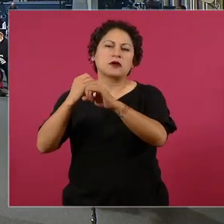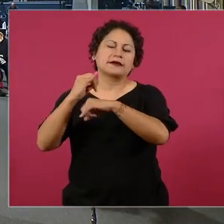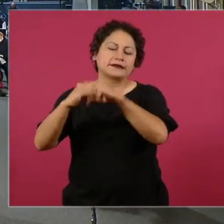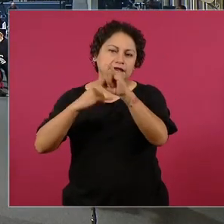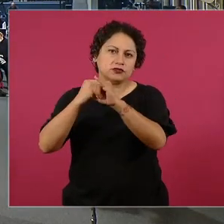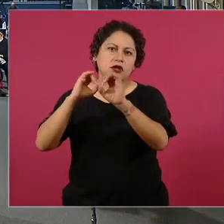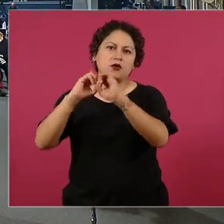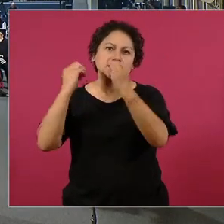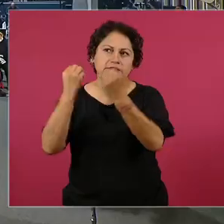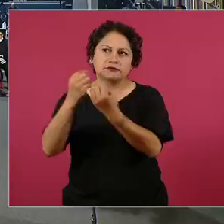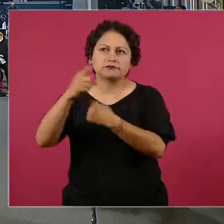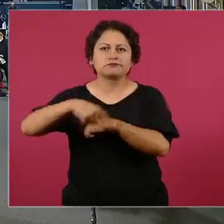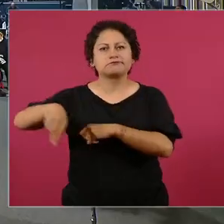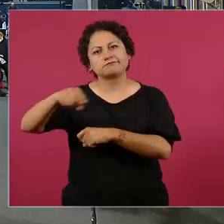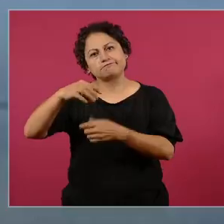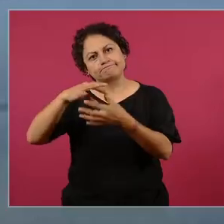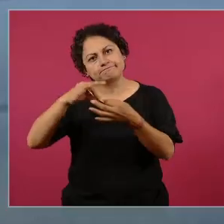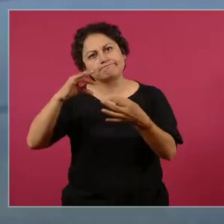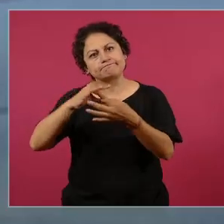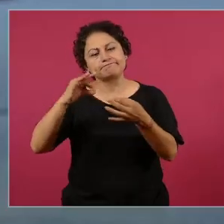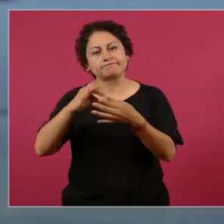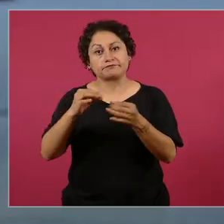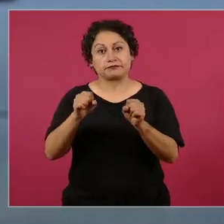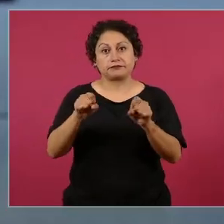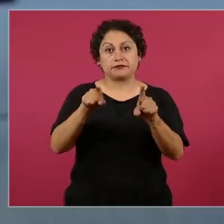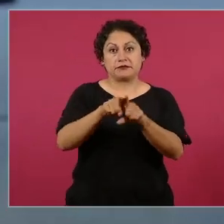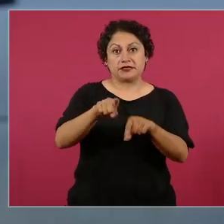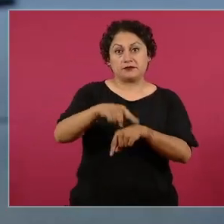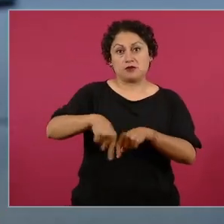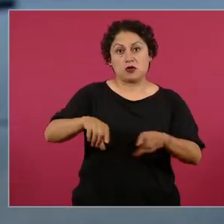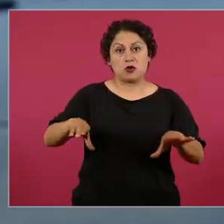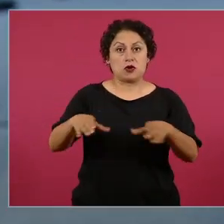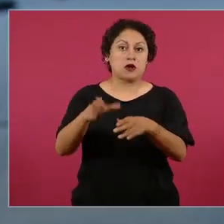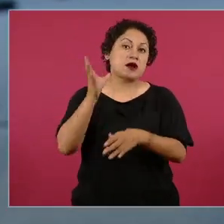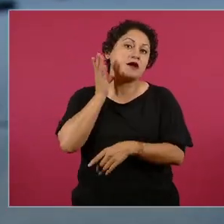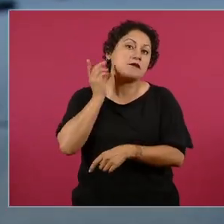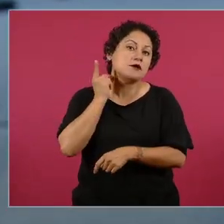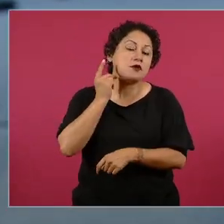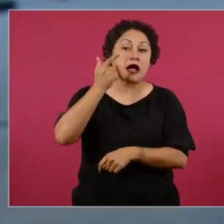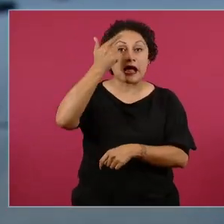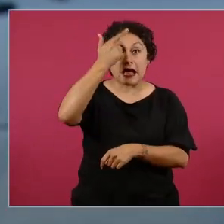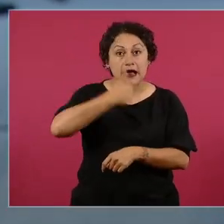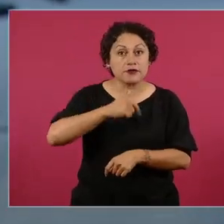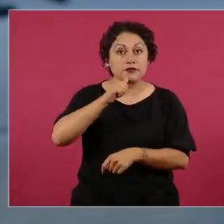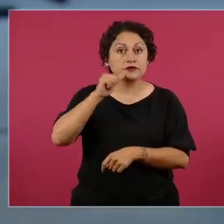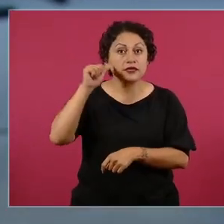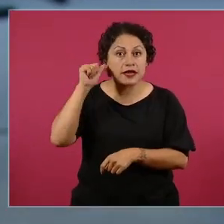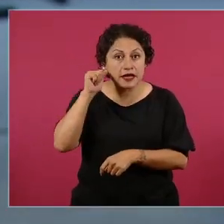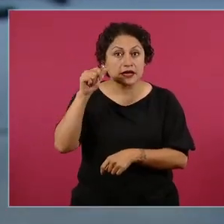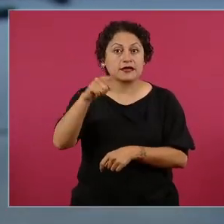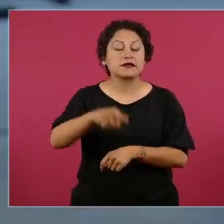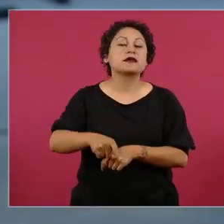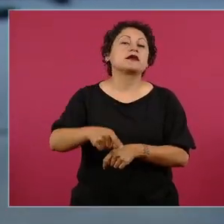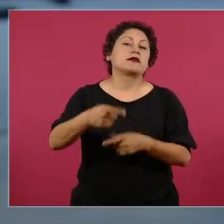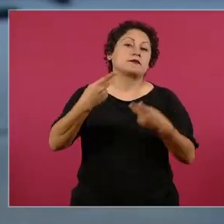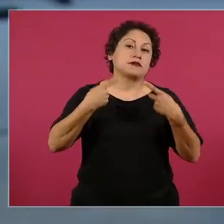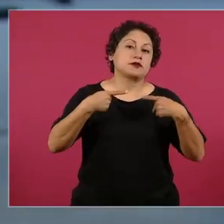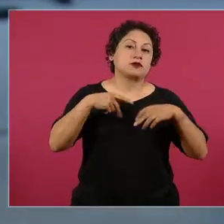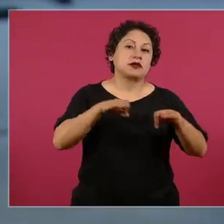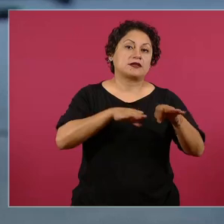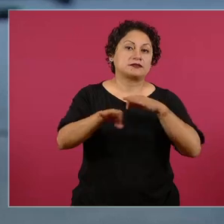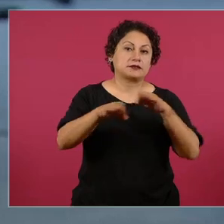en el congreso hay movilizaciones ayer anoche hubo protestas por parte de trabajadores del poder judicial también